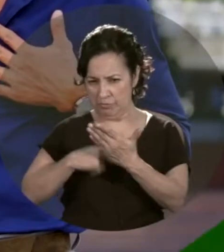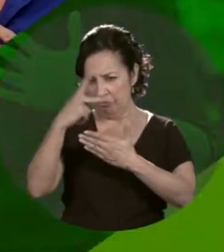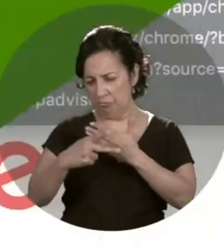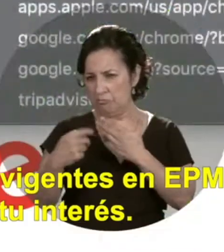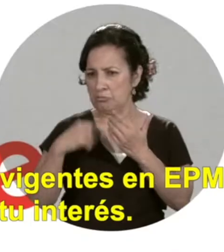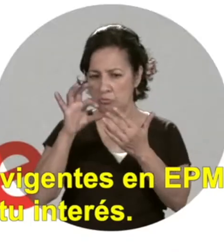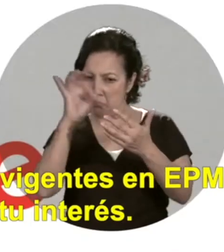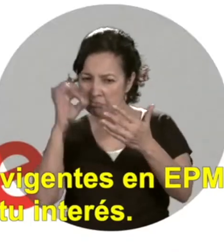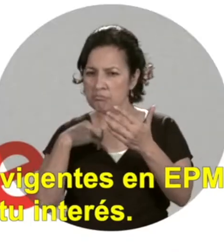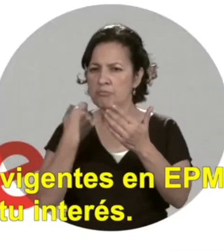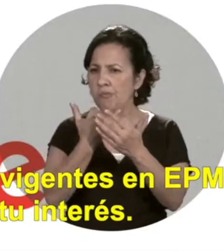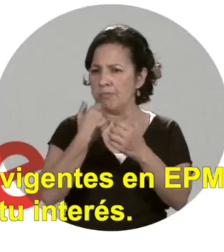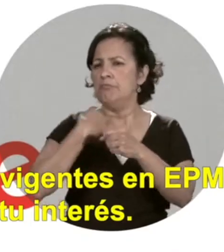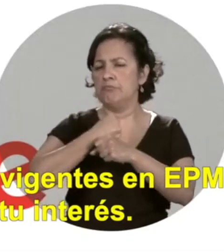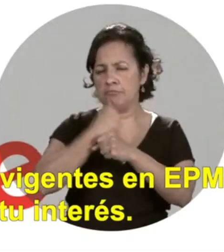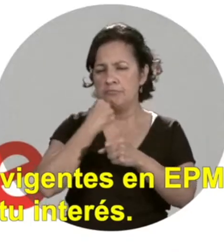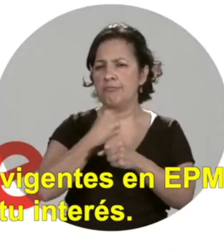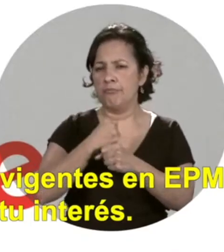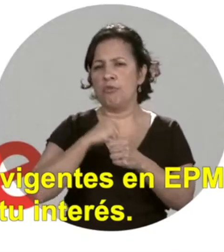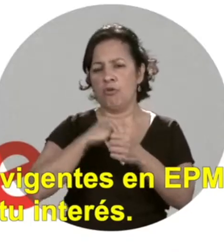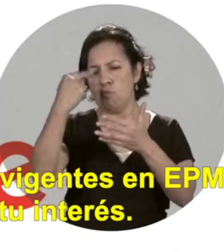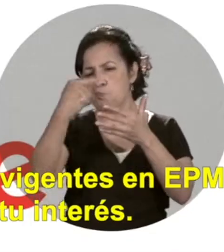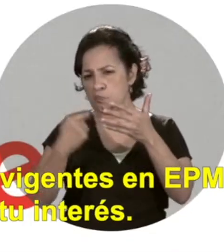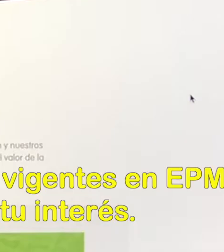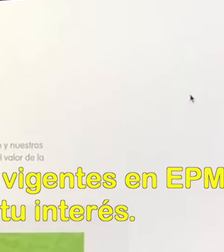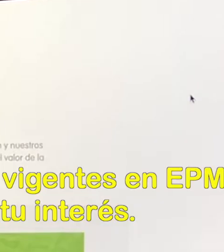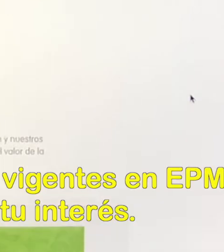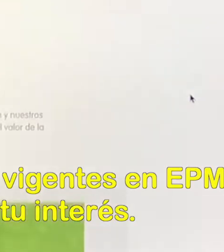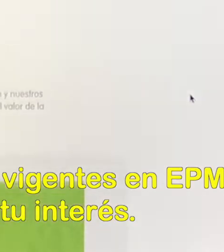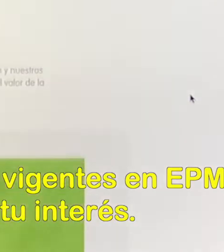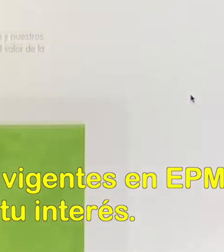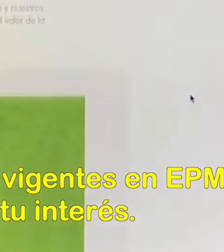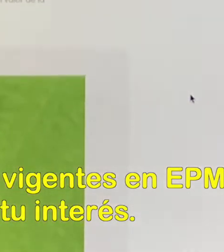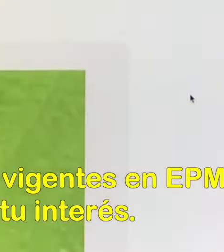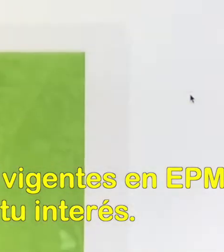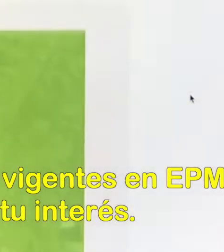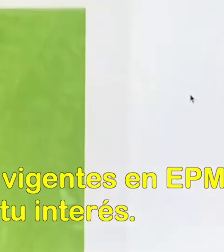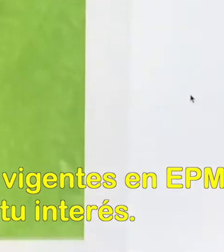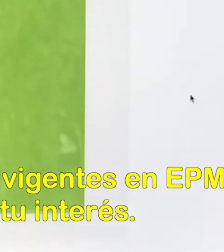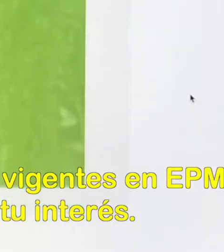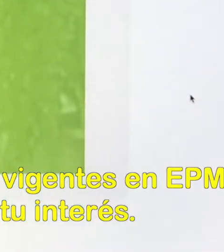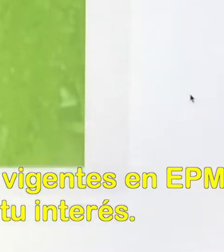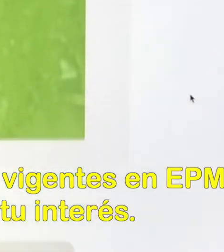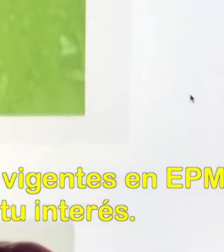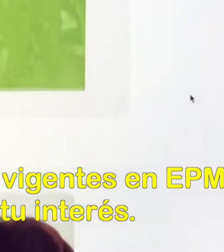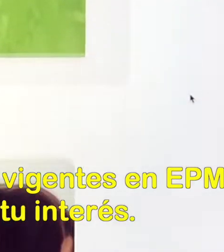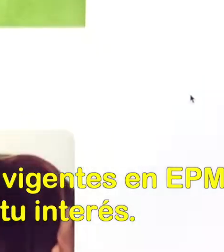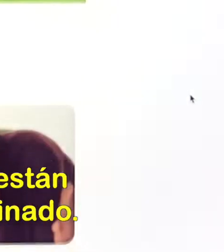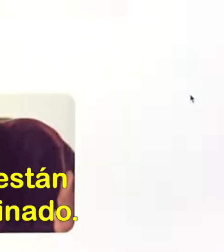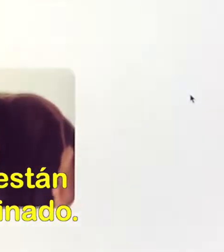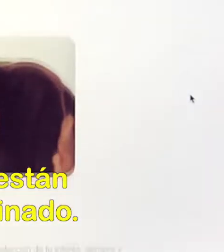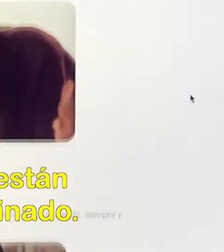profesional aquí podrás consultar las ofertas de empleo vigentes en el pm e inscribirte en el proceso que sea de tu